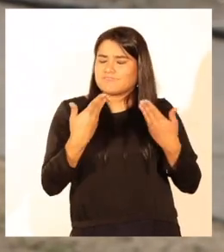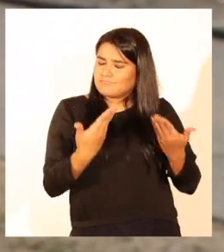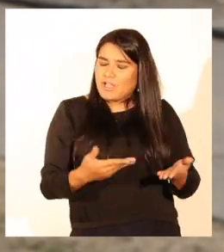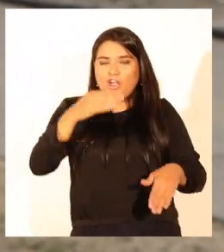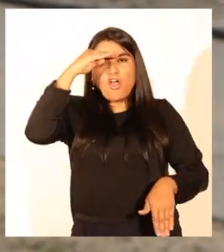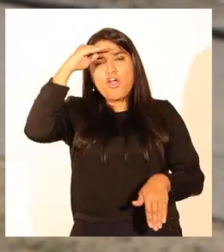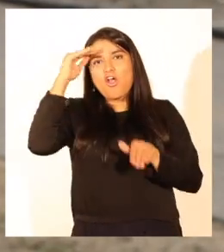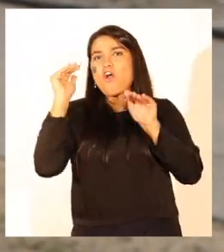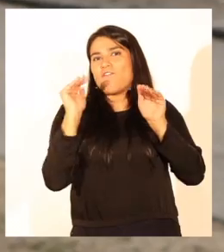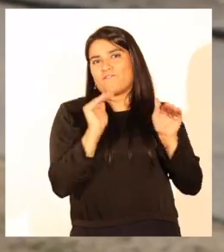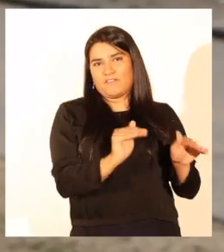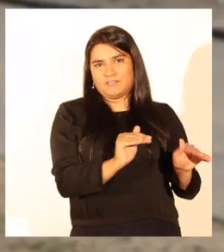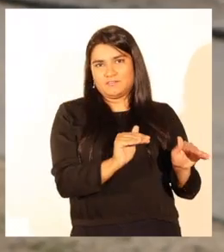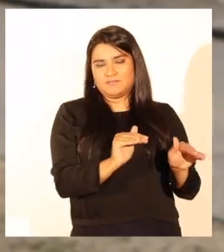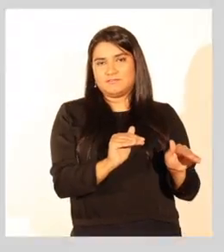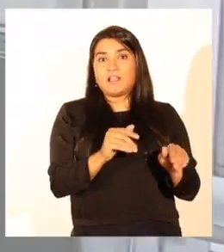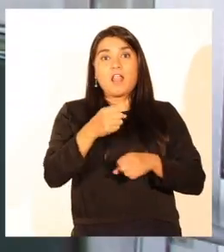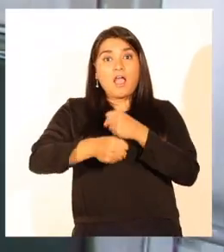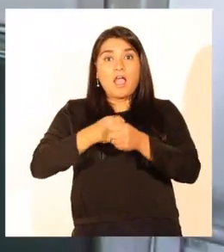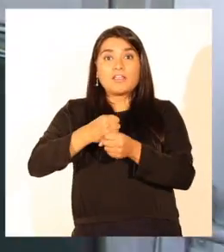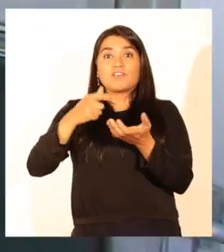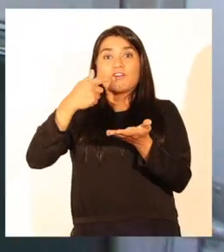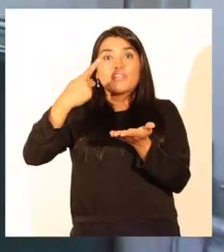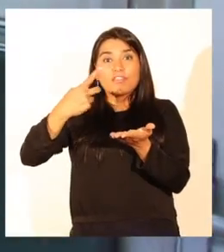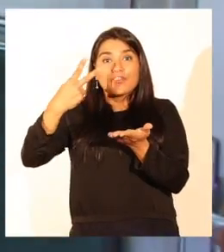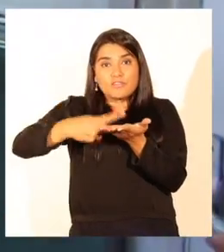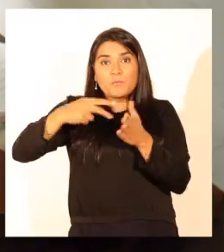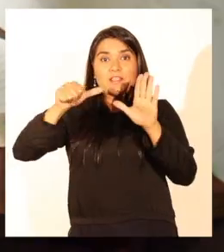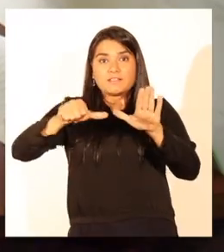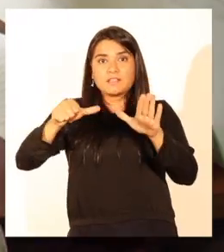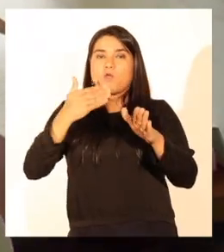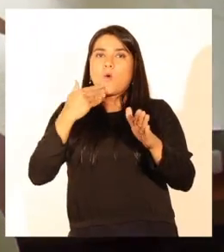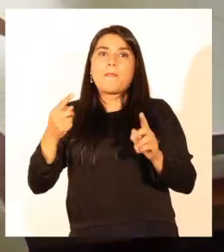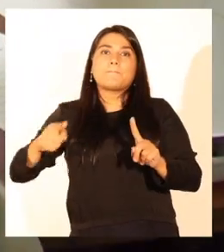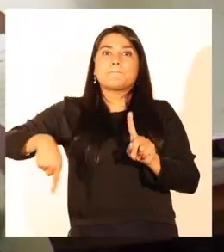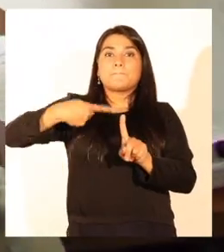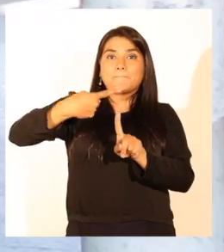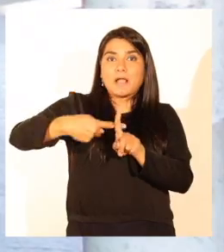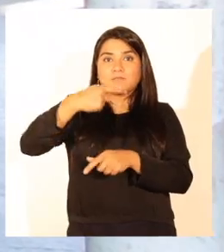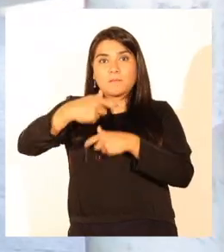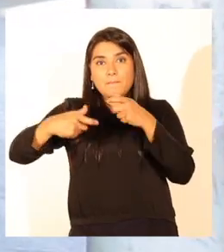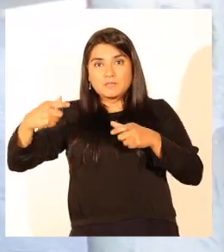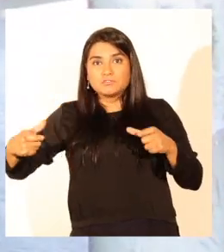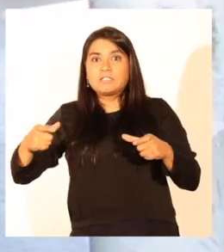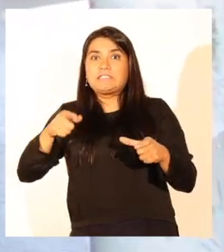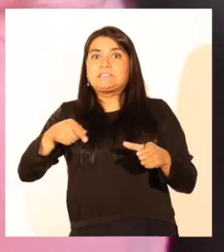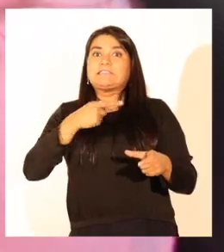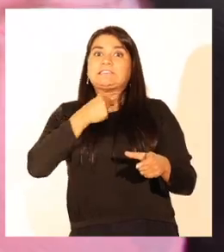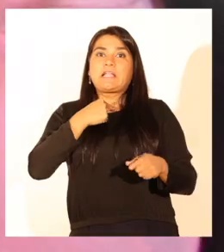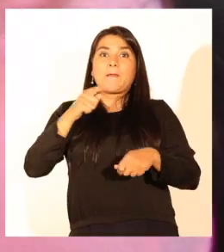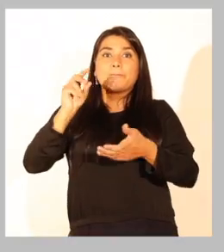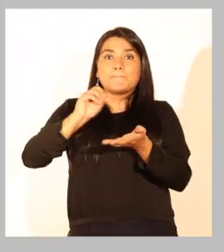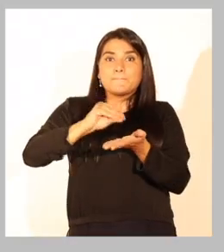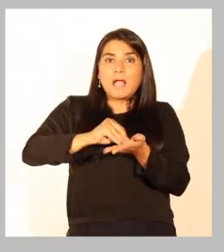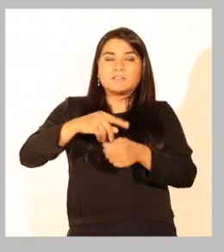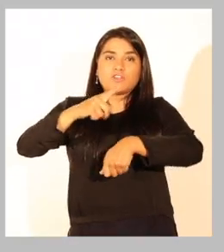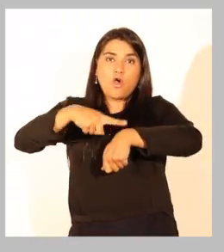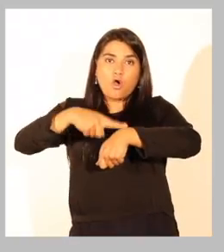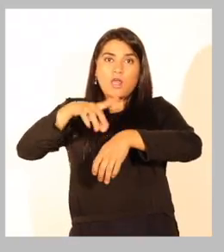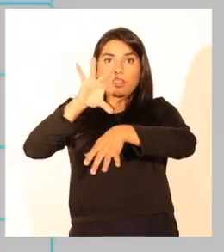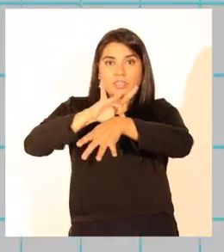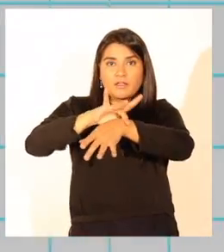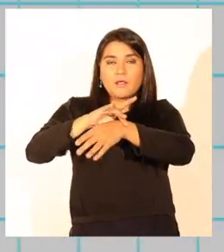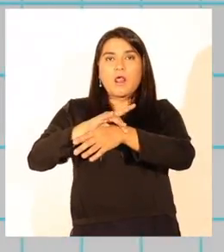personas y que tengan la confianza en ellas. Durante el año 2016, también se aumentó la dotación, lo que permitió disponer de más horas